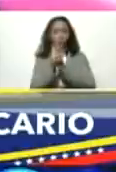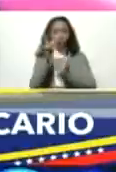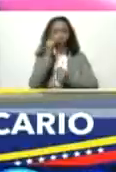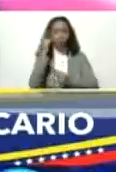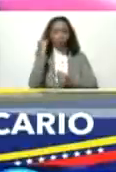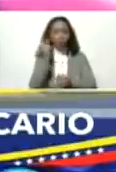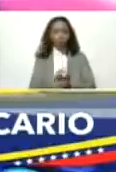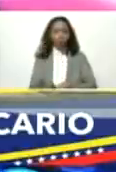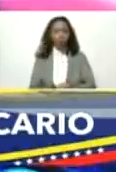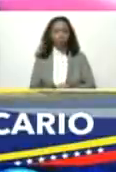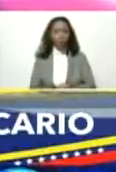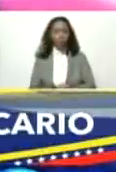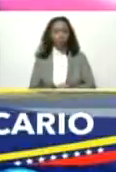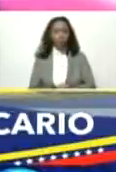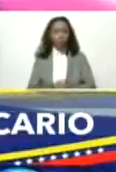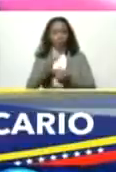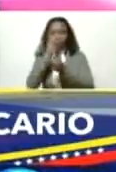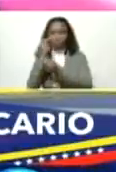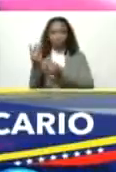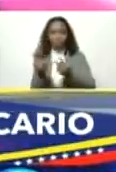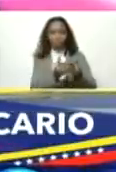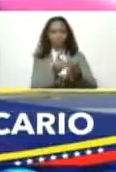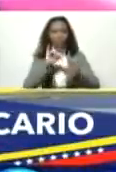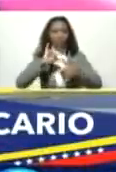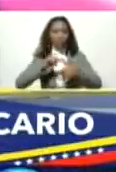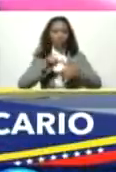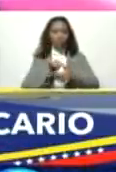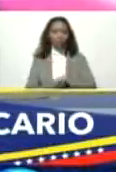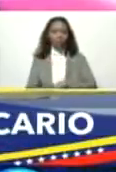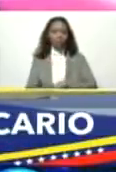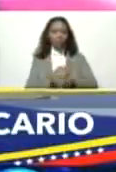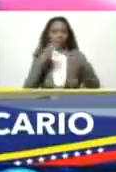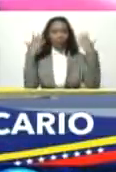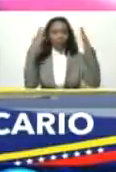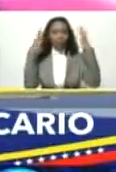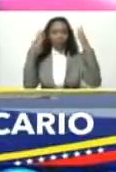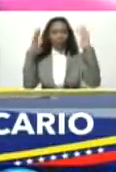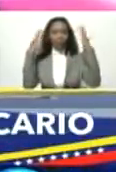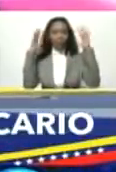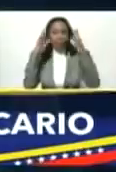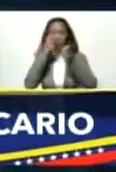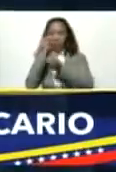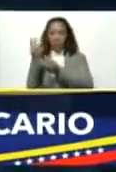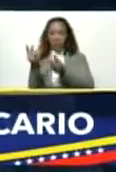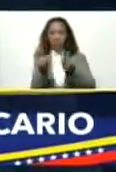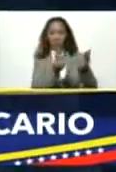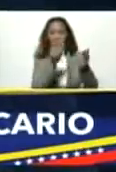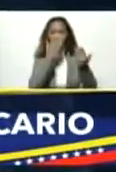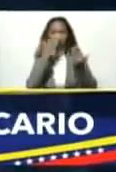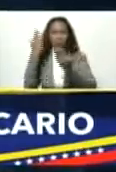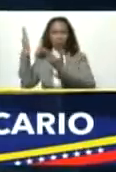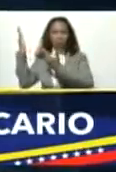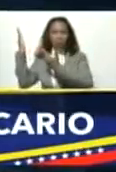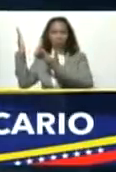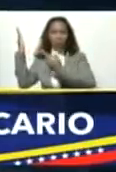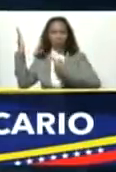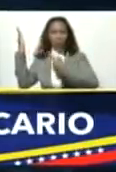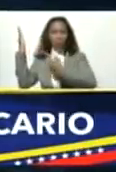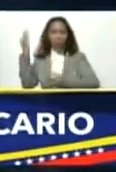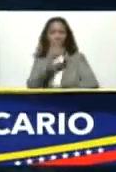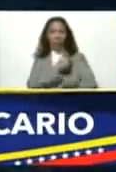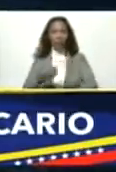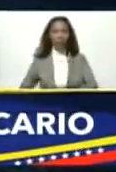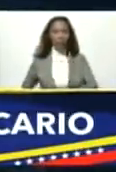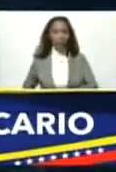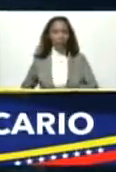emprendedoras bienvenida ingeniera vamos a darle un aplauso de bienvenida presidenta del fondo